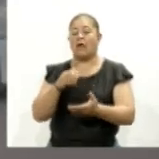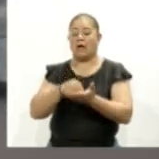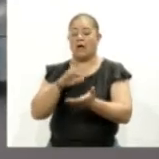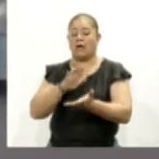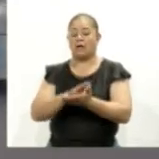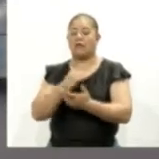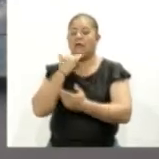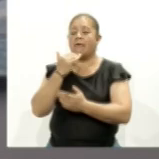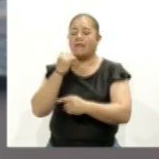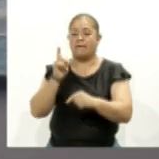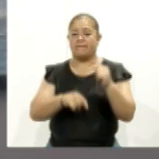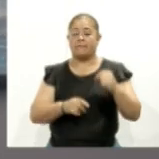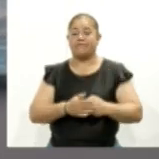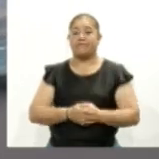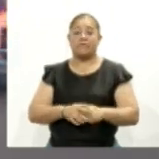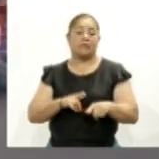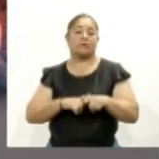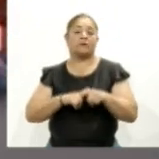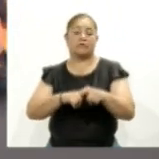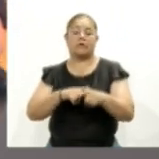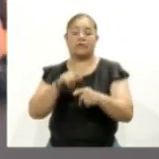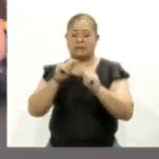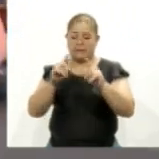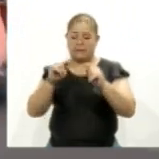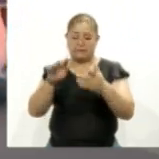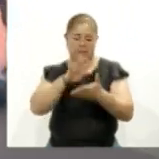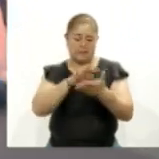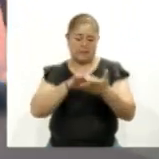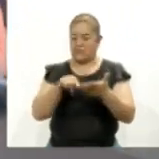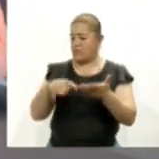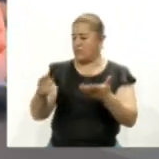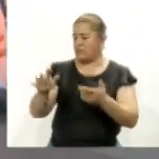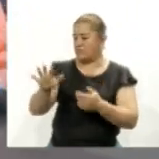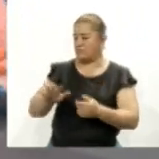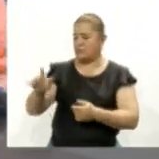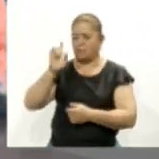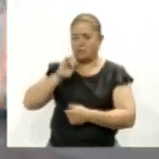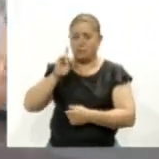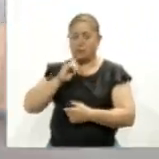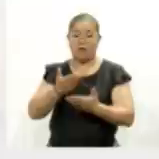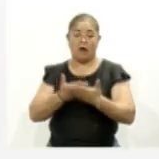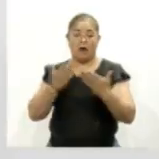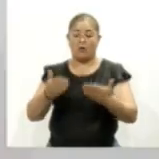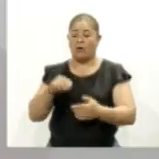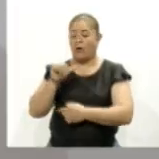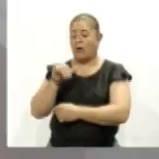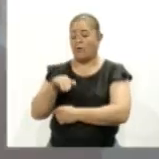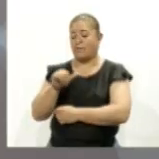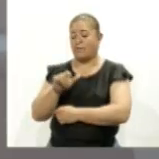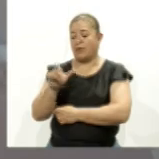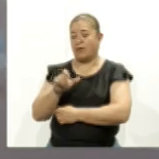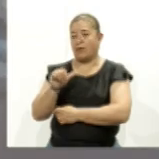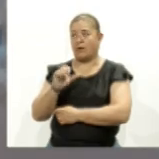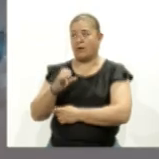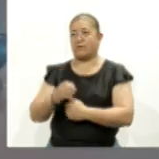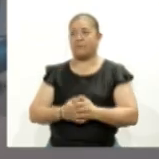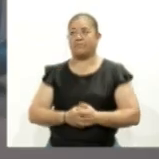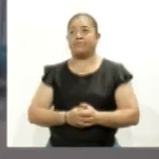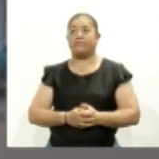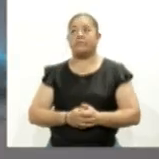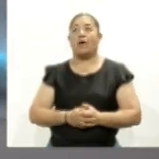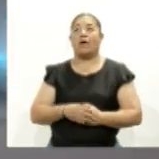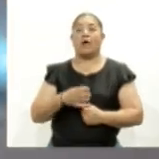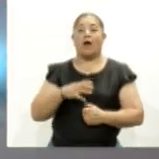Continúa su trayectoria jornada Tlaxcala-Leea a las Mujeres, ahora en Amahak. Ante aumento de